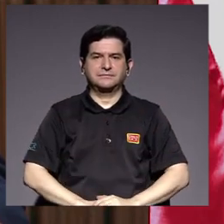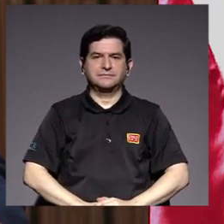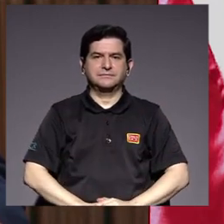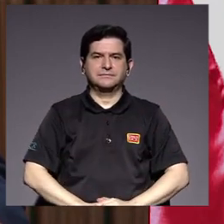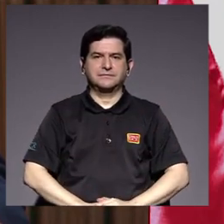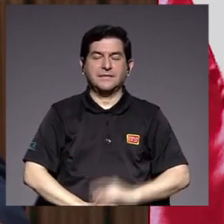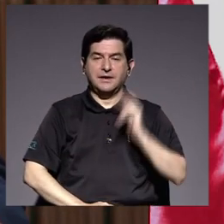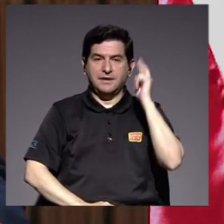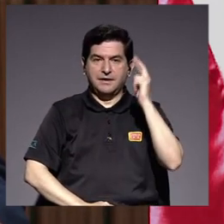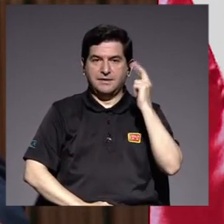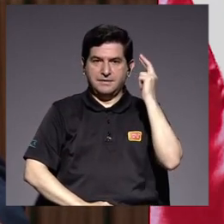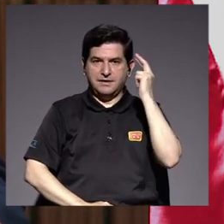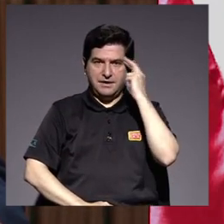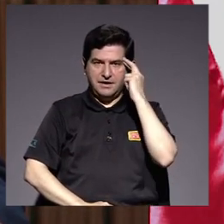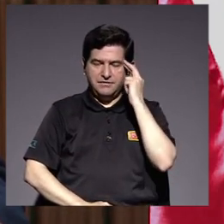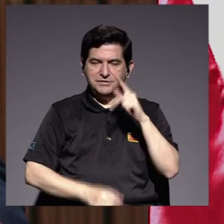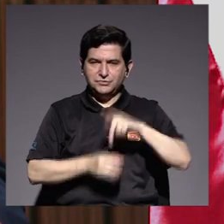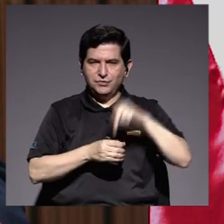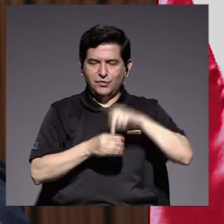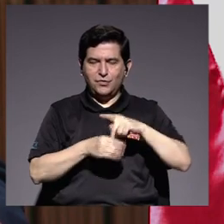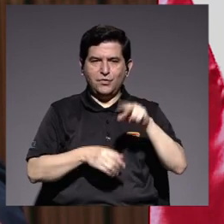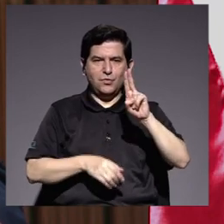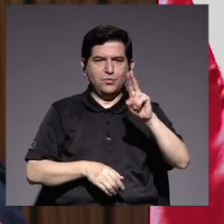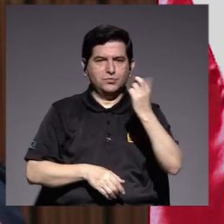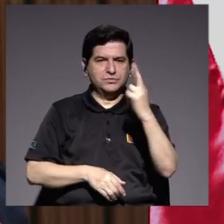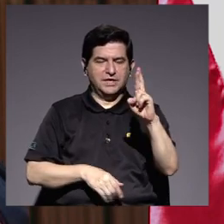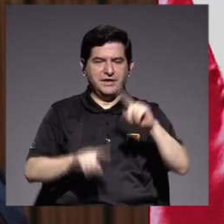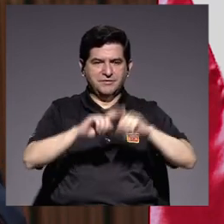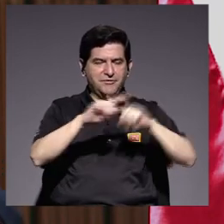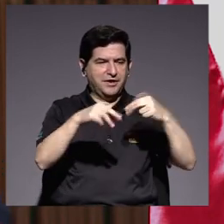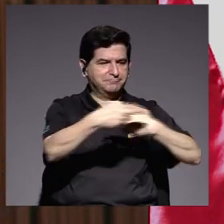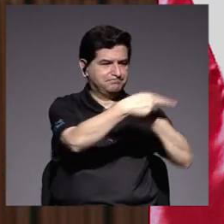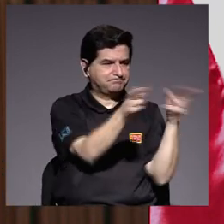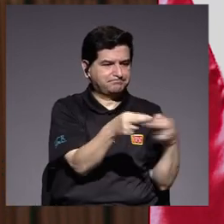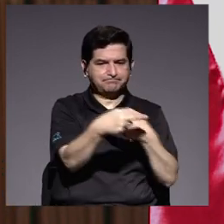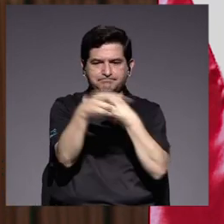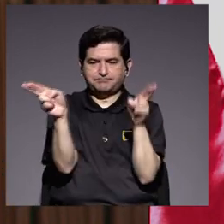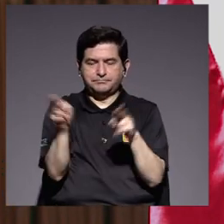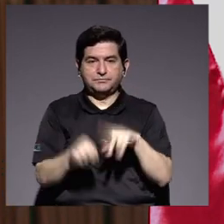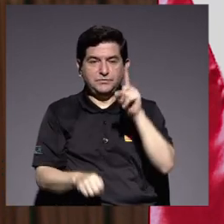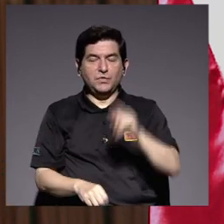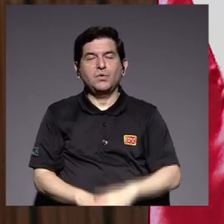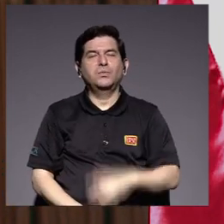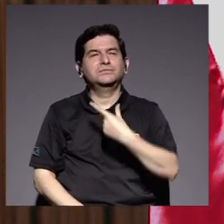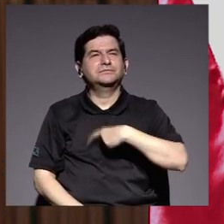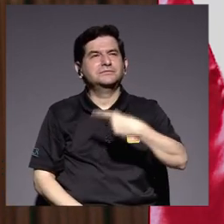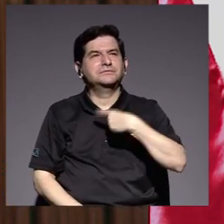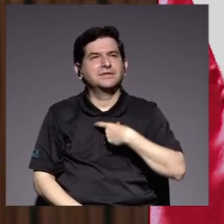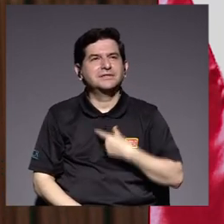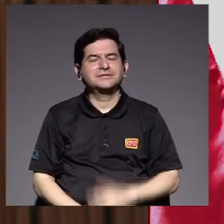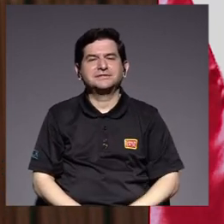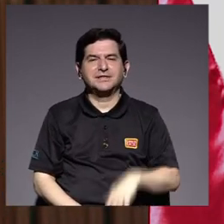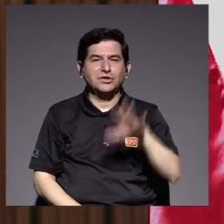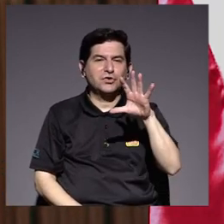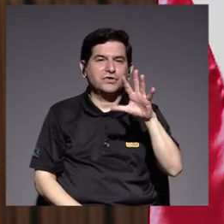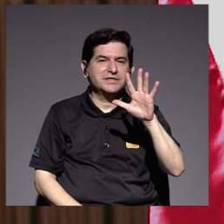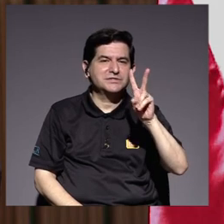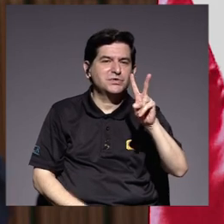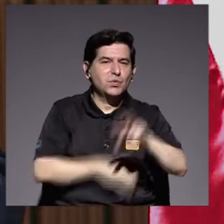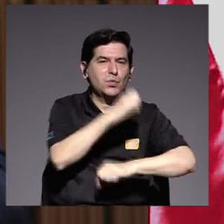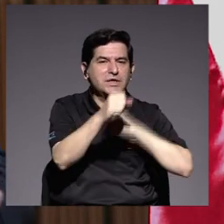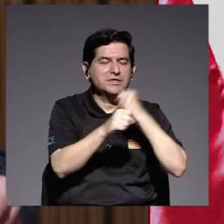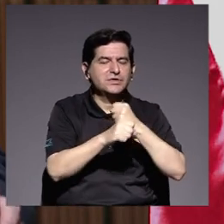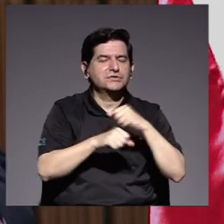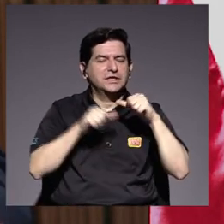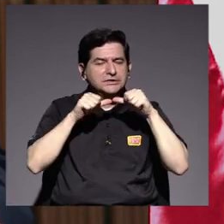por ello la presencia de la Universidad de Costa Rica en las regiones no solo ha sido un anhelo forjado a lo largo de 52 años